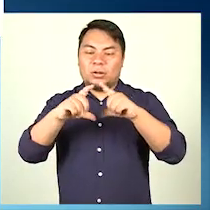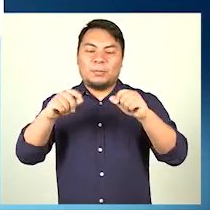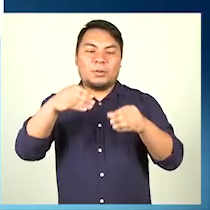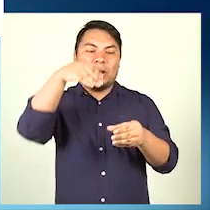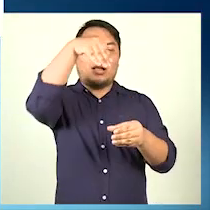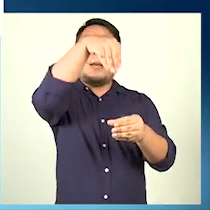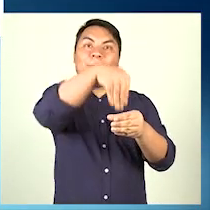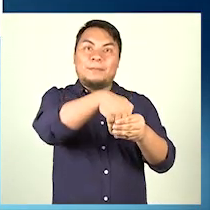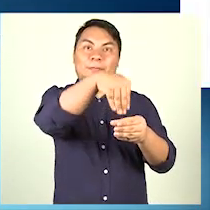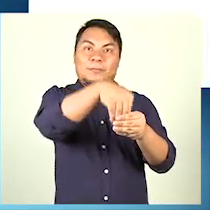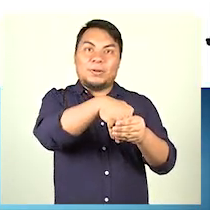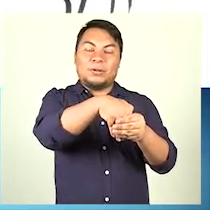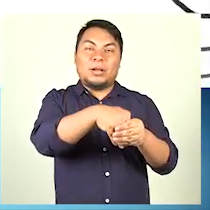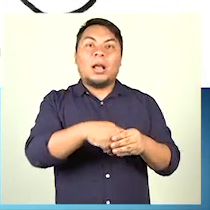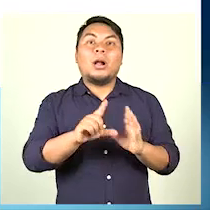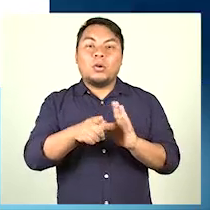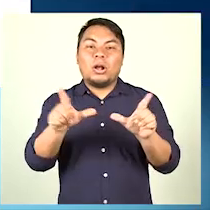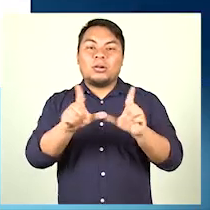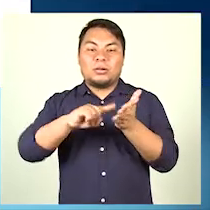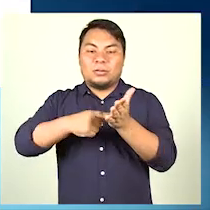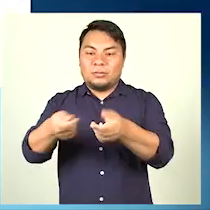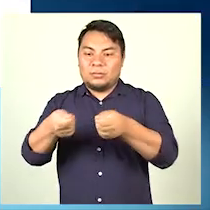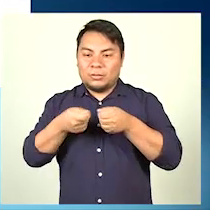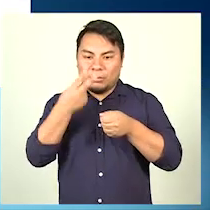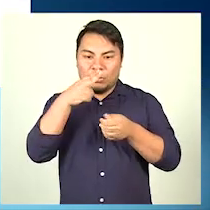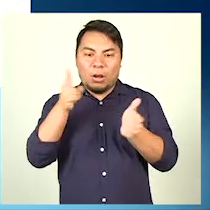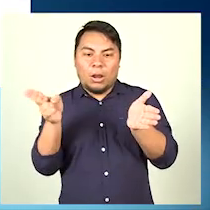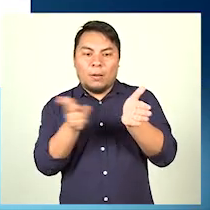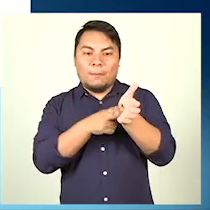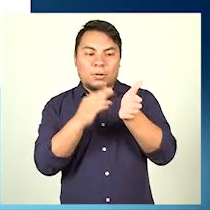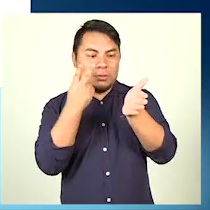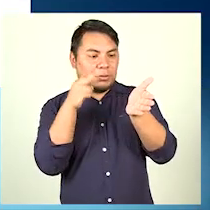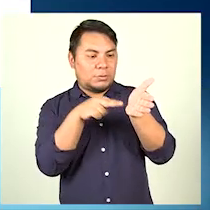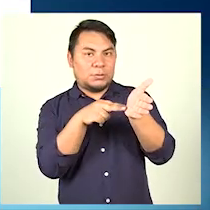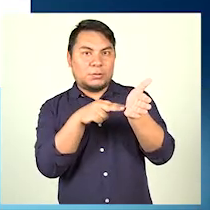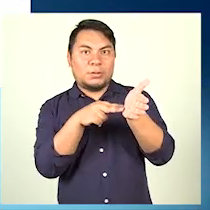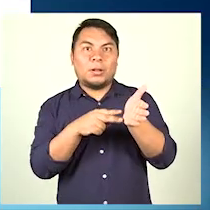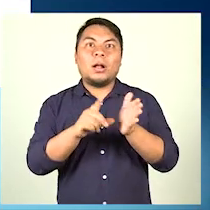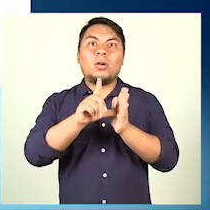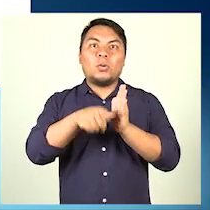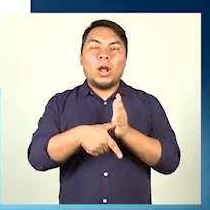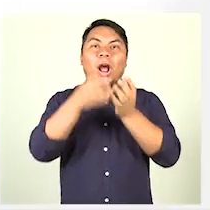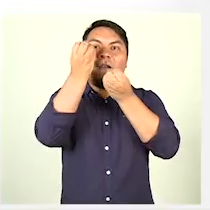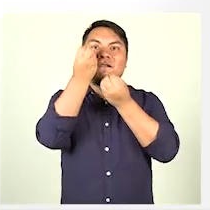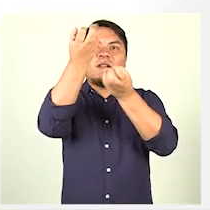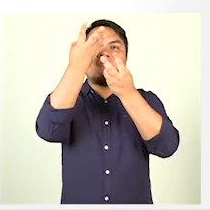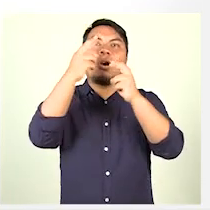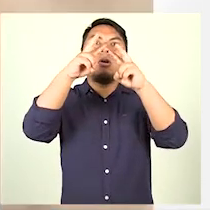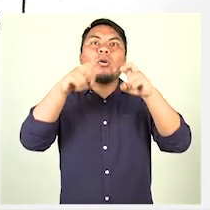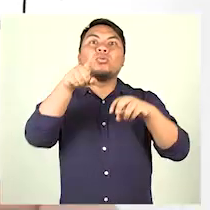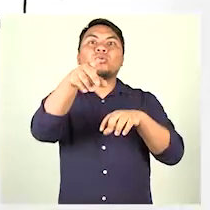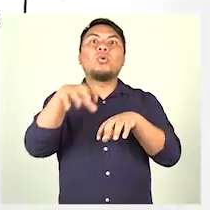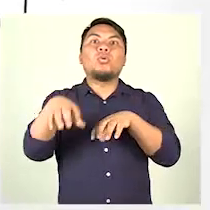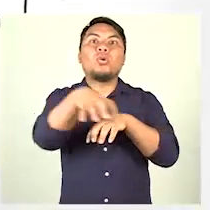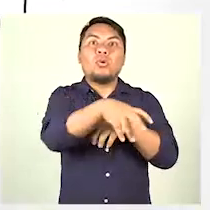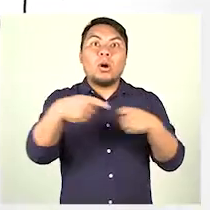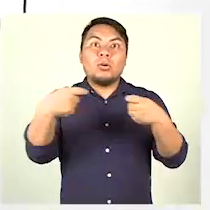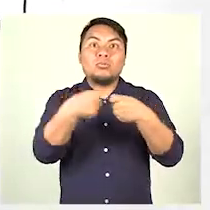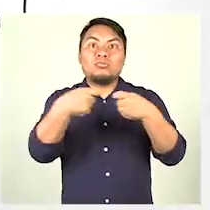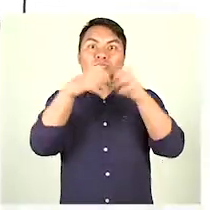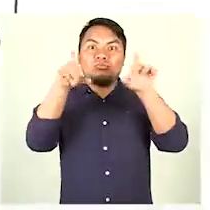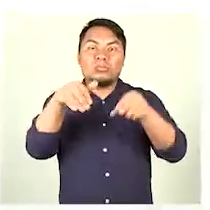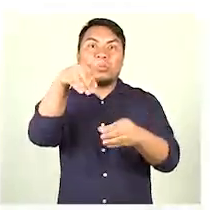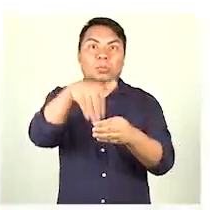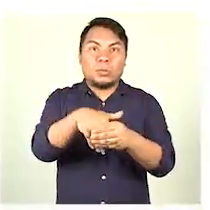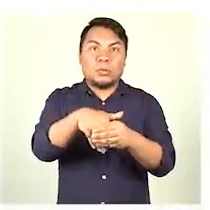constancia de voto electrónico en el ánfora. Verifica que te devuelvan tu DNI y que tenga pegado el holograma. Infórmate y verifica si en tu distrito